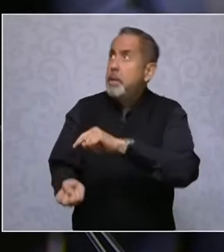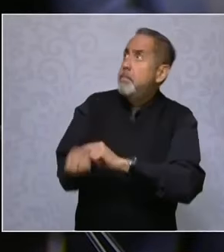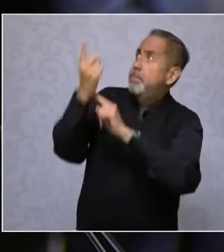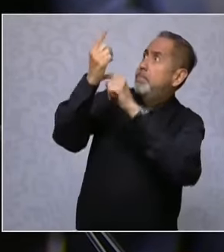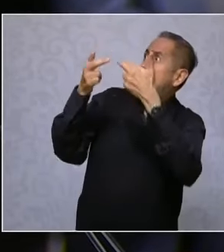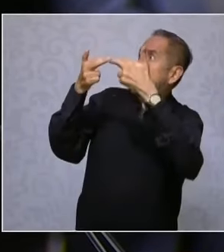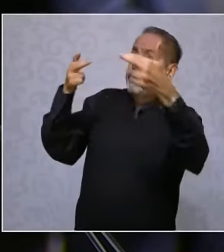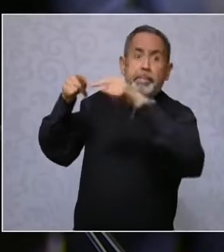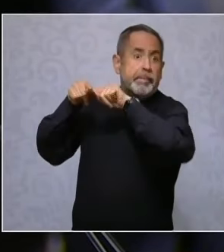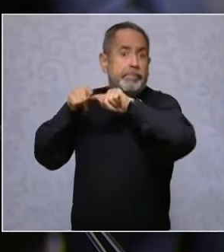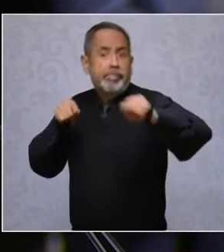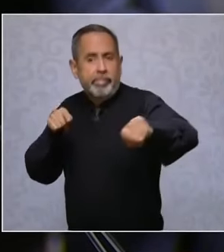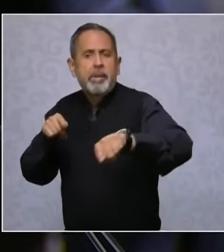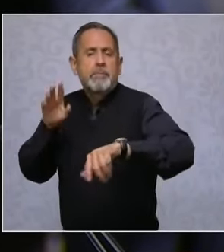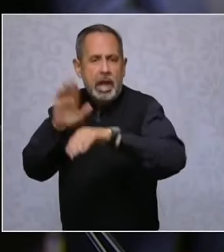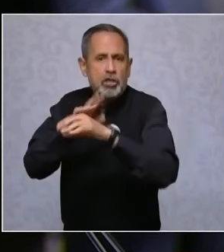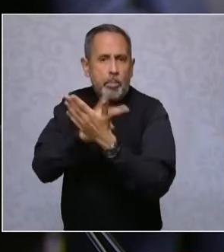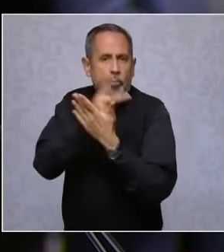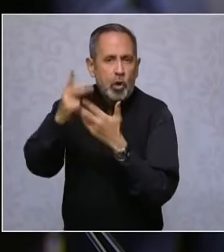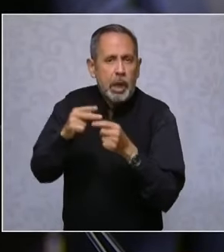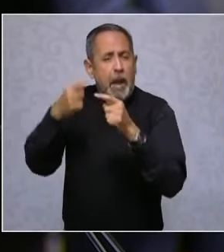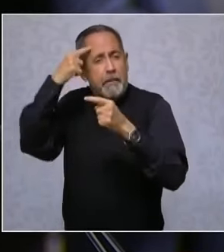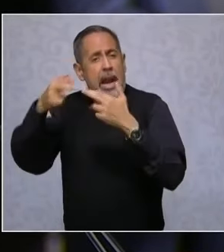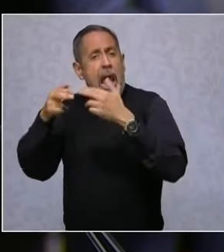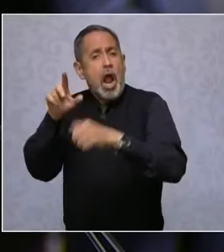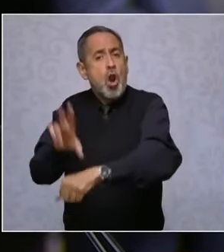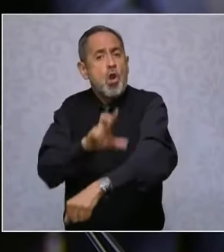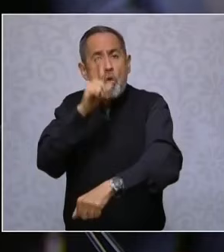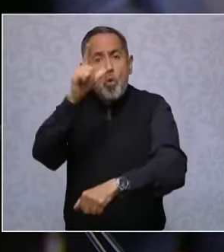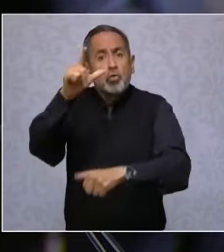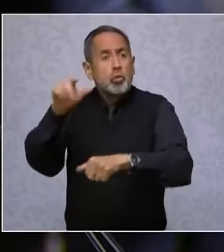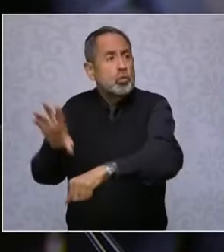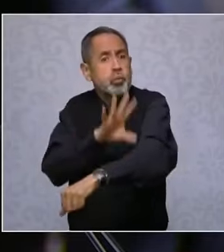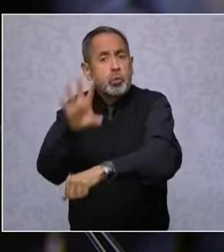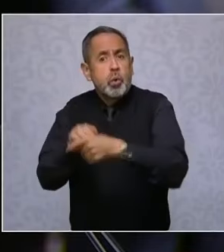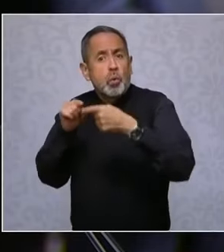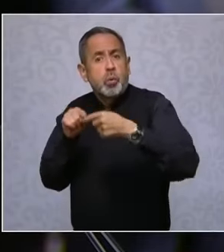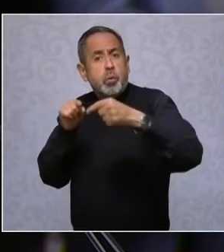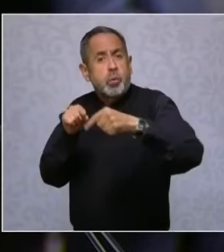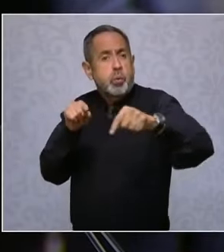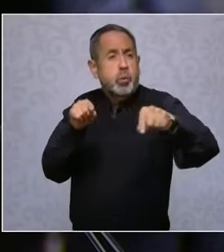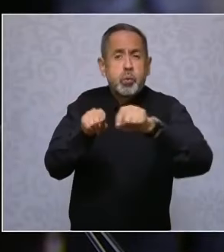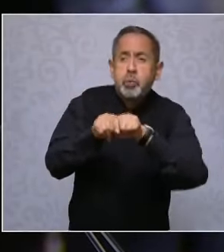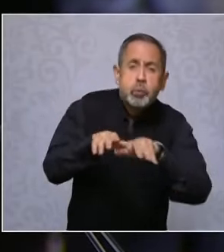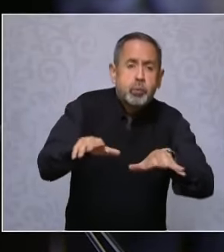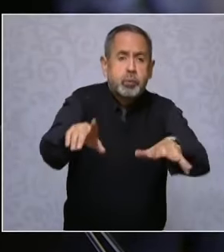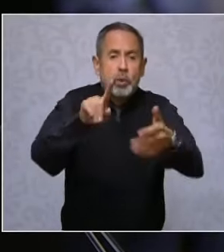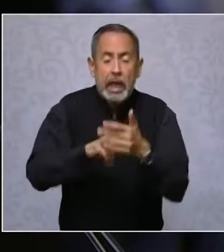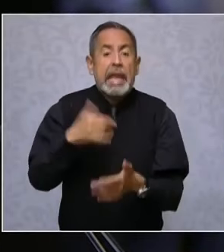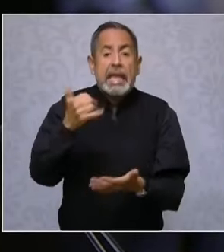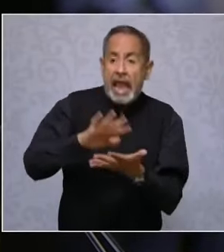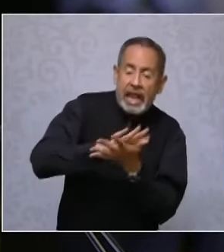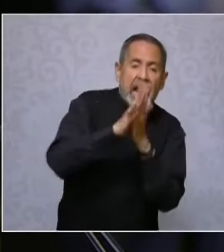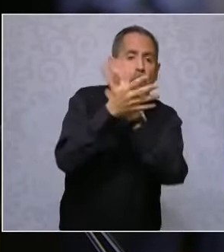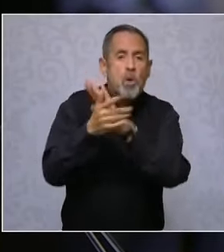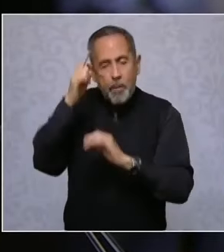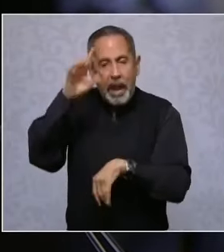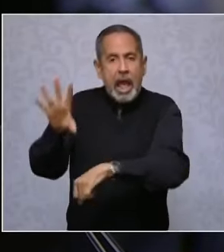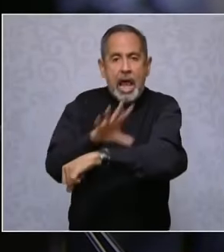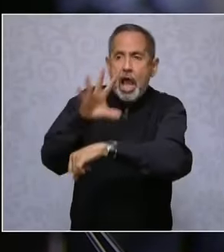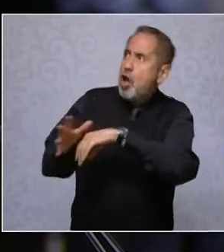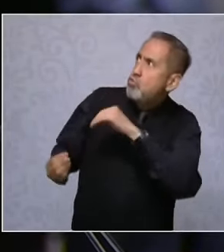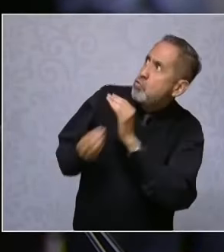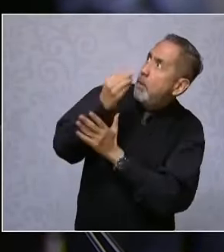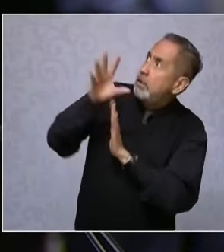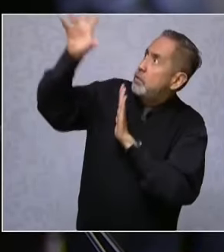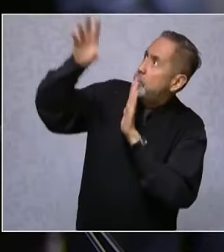y un programa ambicioso de transición energética hacia fuentes renovables de energía que contribuyan a